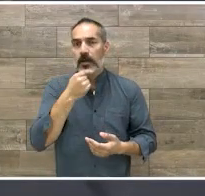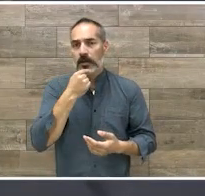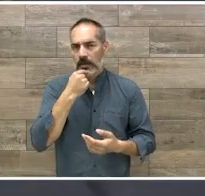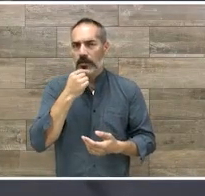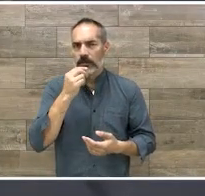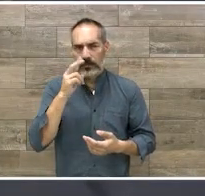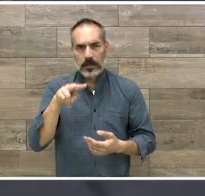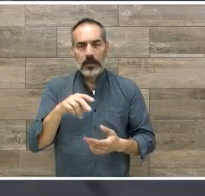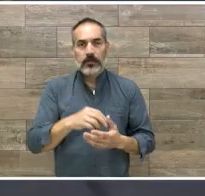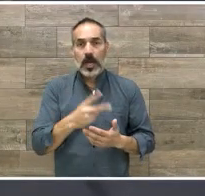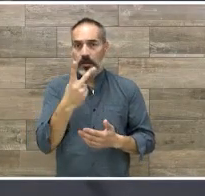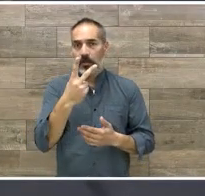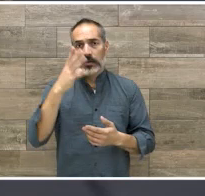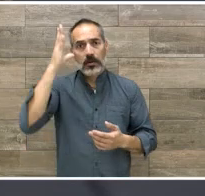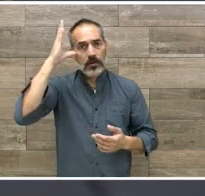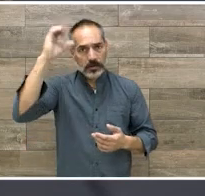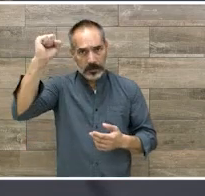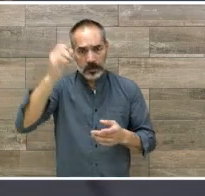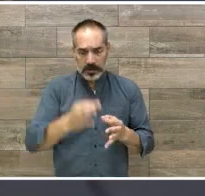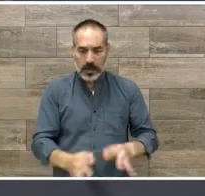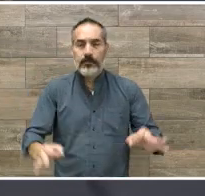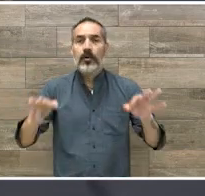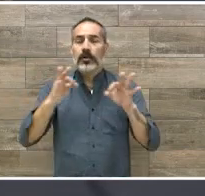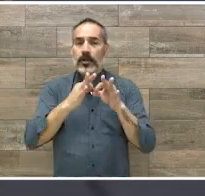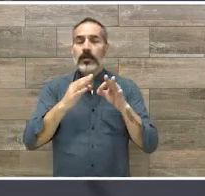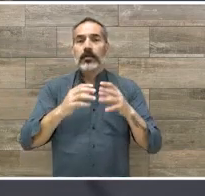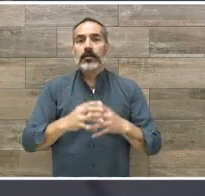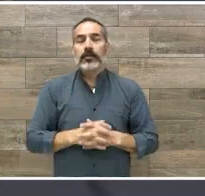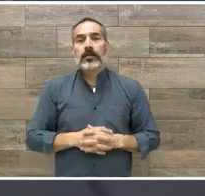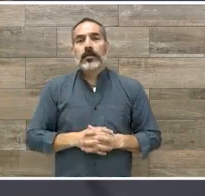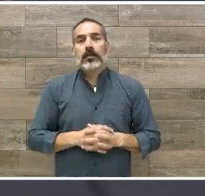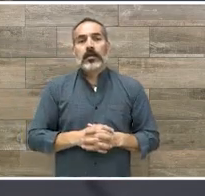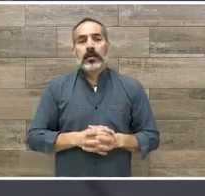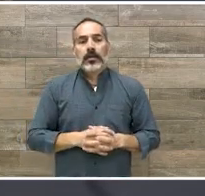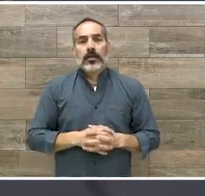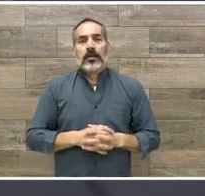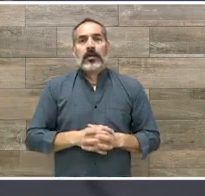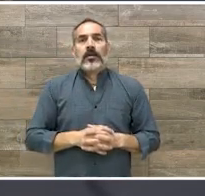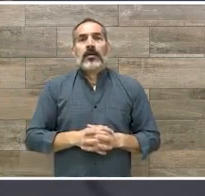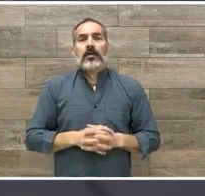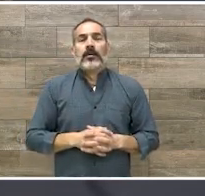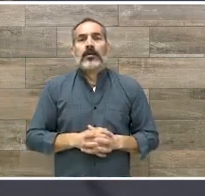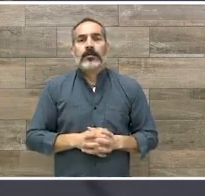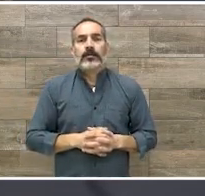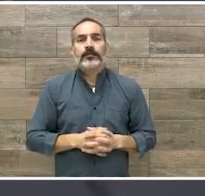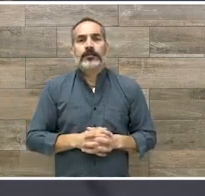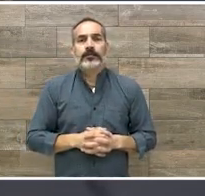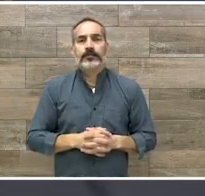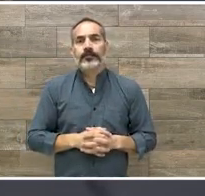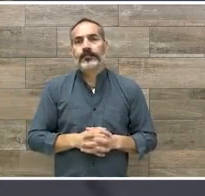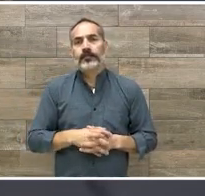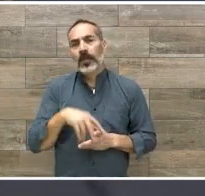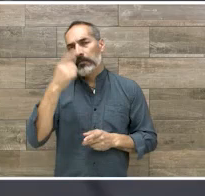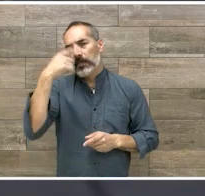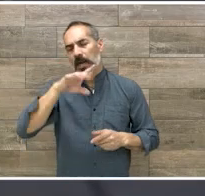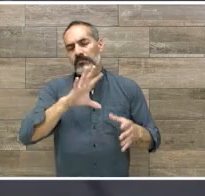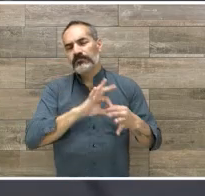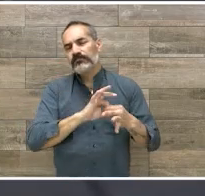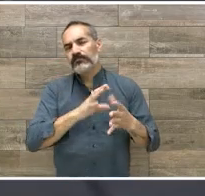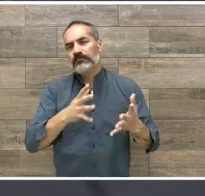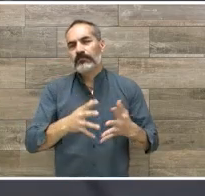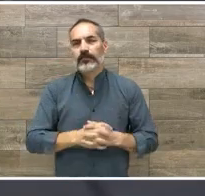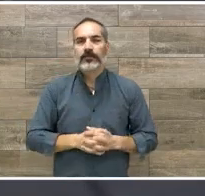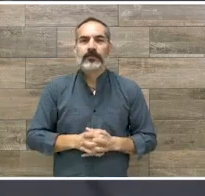conceptos también muy muy importantes que van dentro de esta interacción e intervención